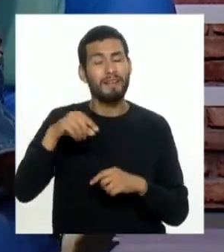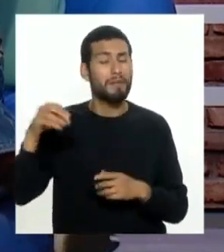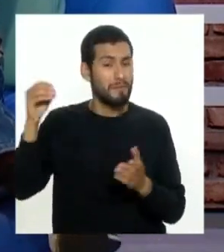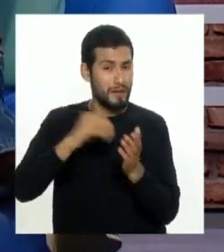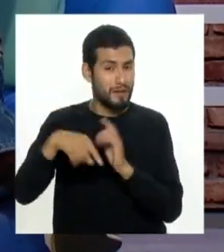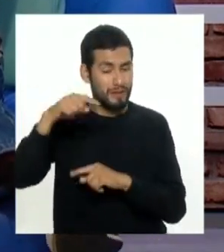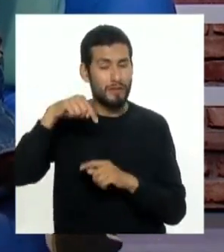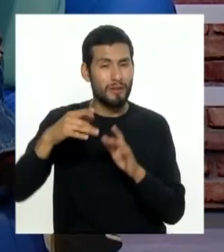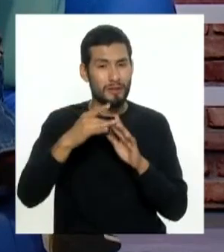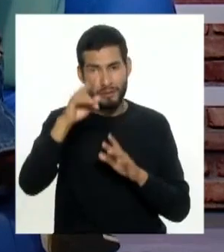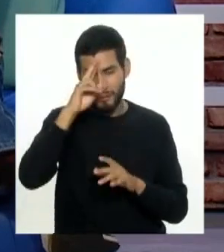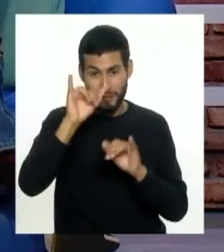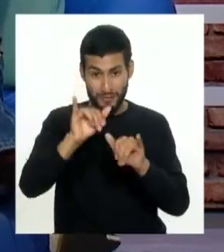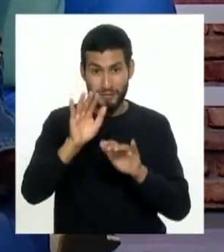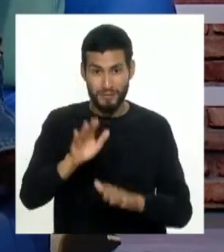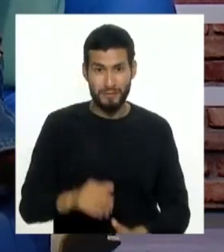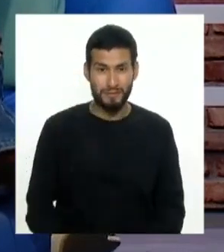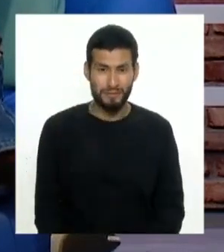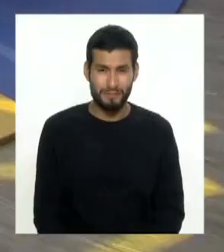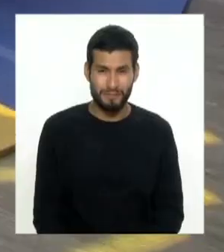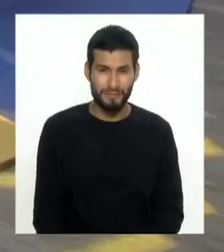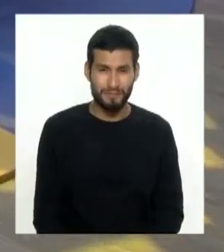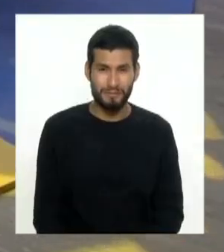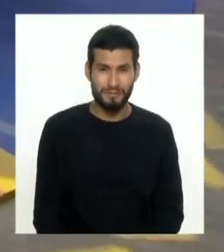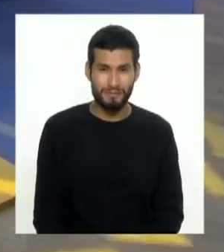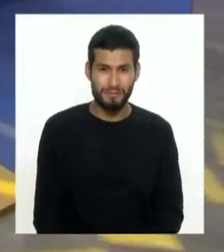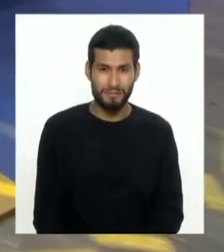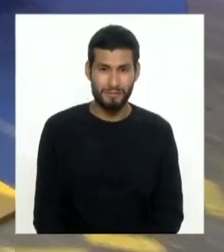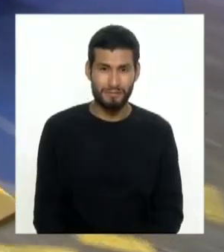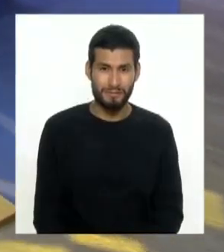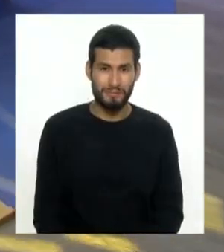con más esto es Conecta Perú no te muevas los